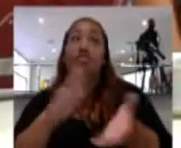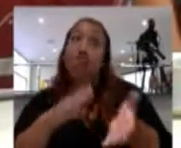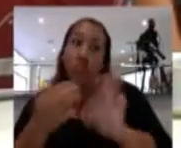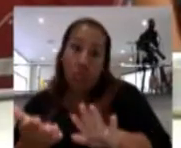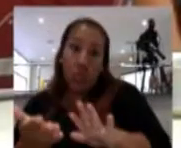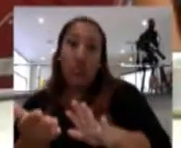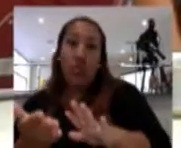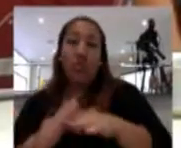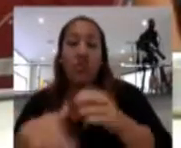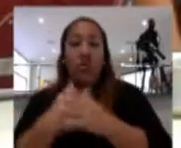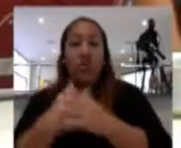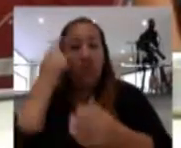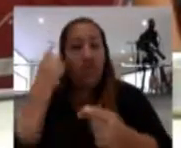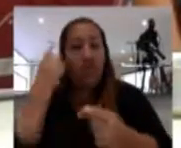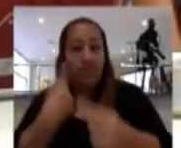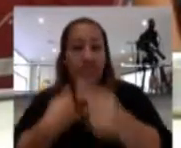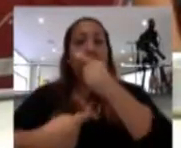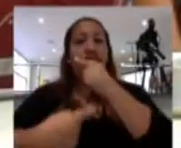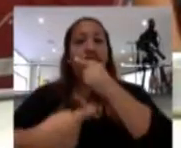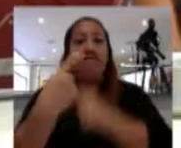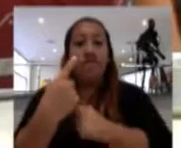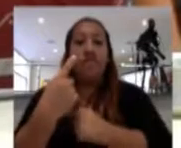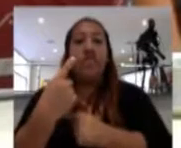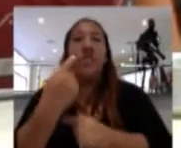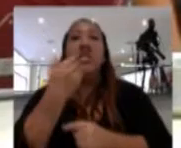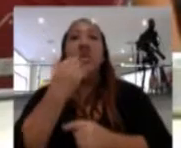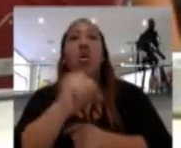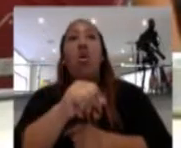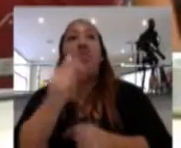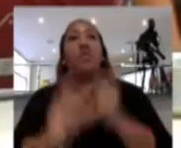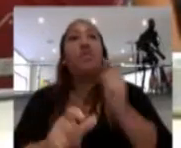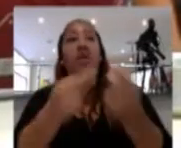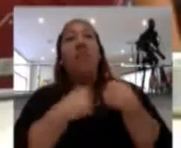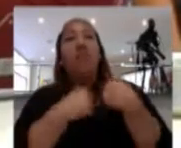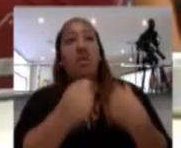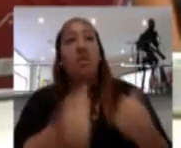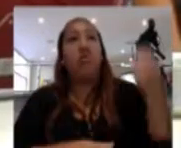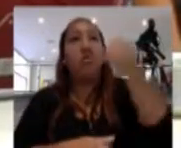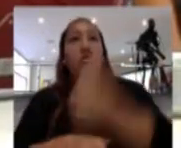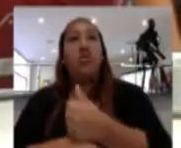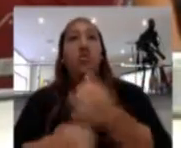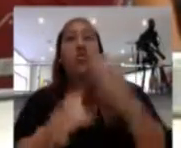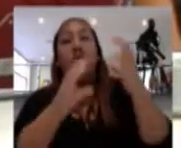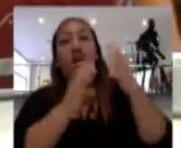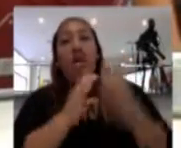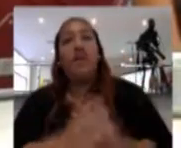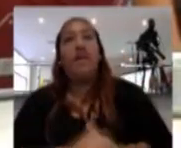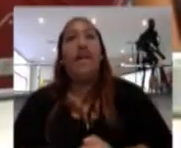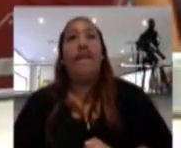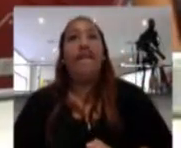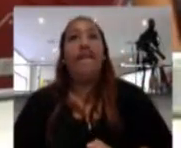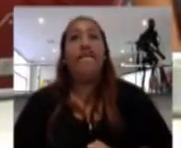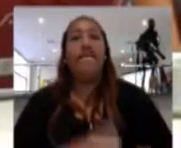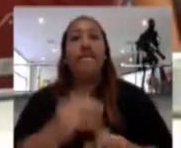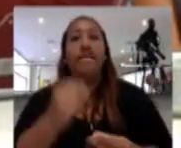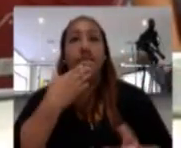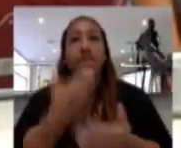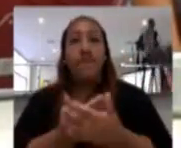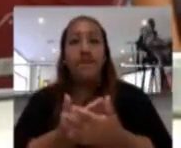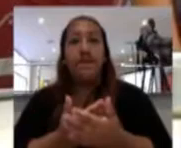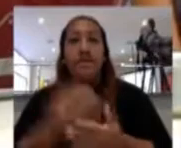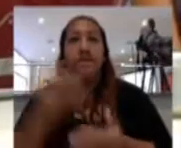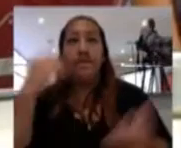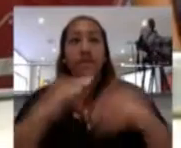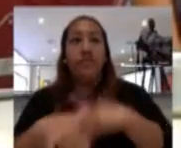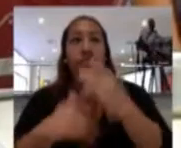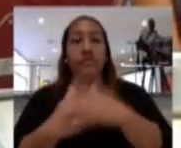razones que todos conocemos, y el llamado a la siguiente persona que le corresponderá ingresar en su reemplazo. Muchas gracias por la